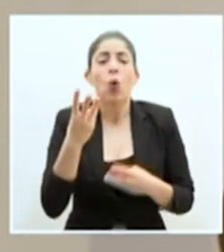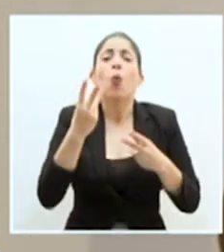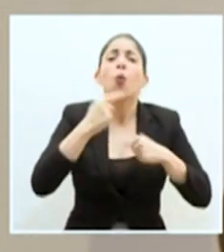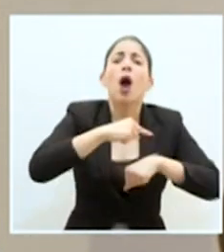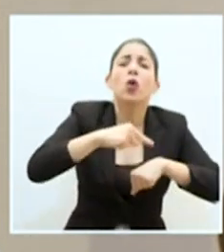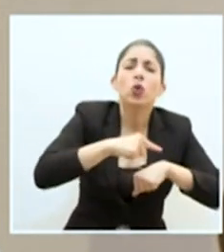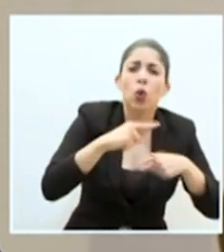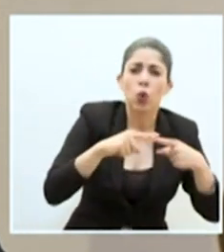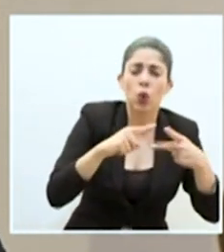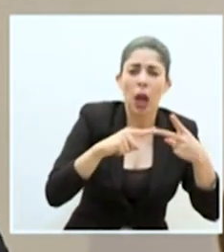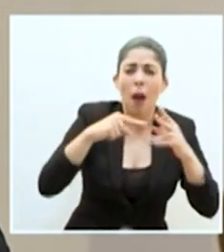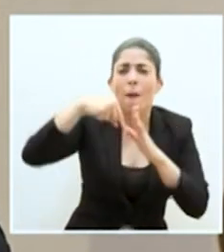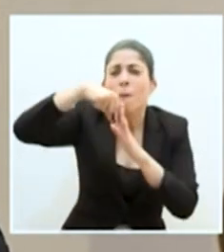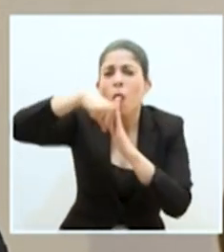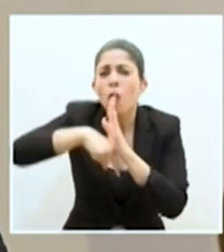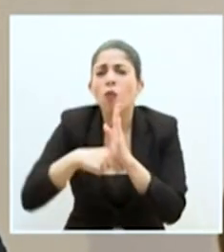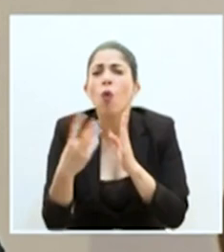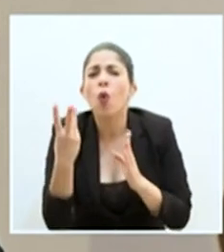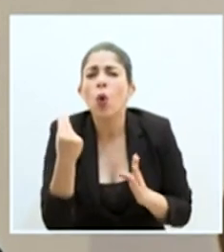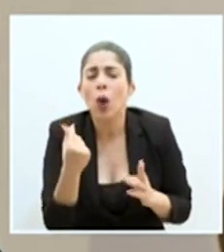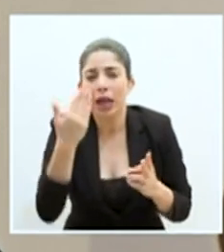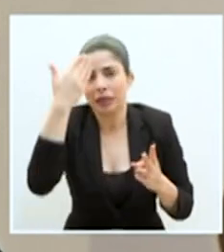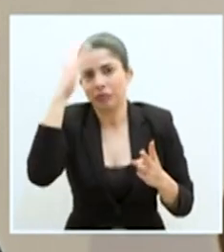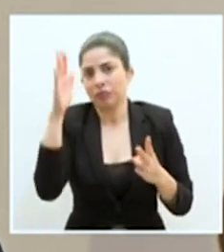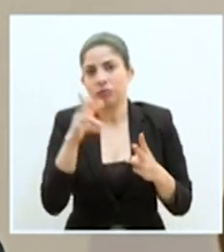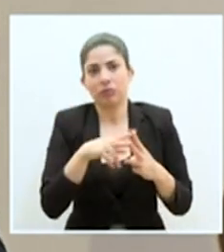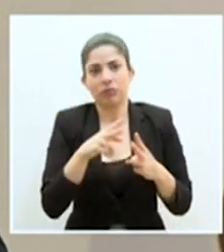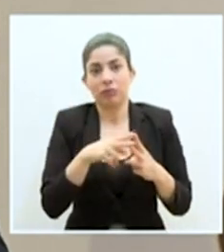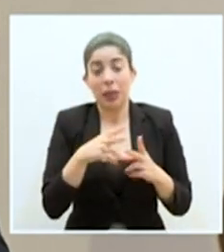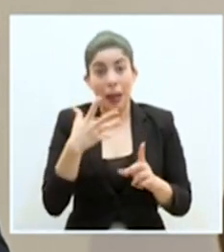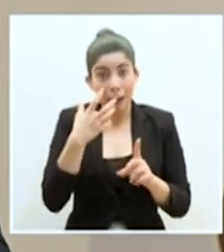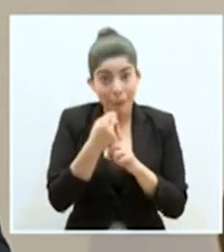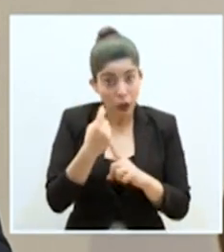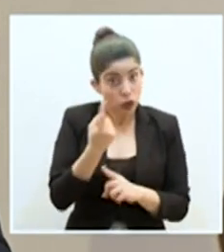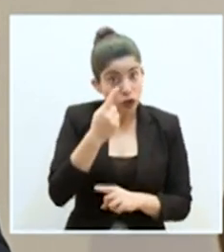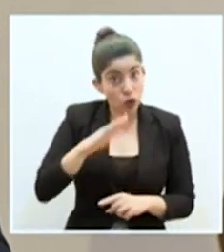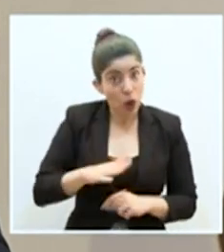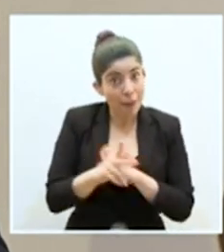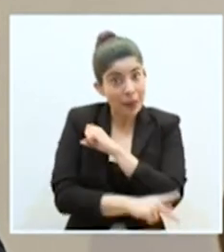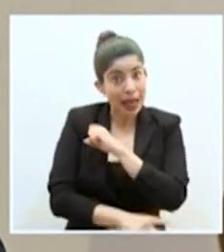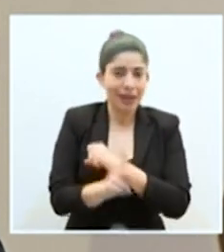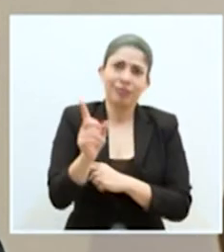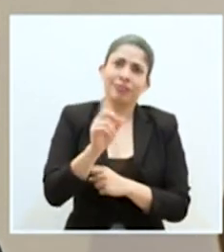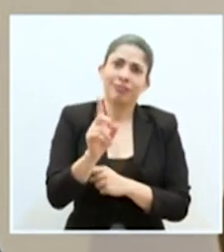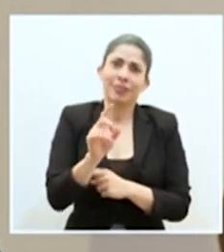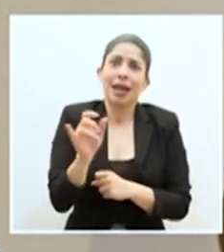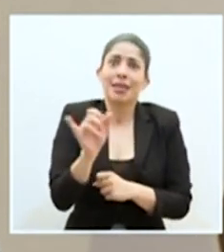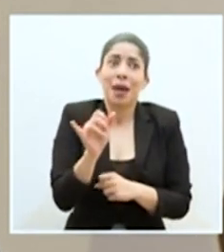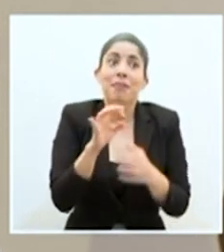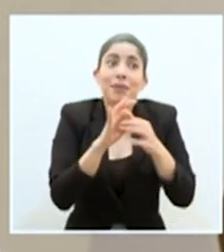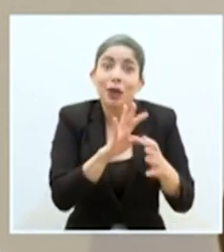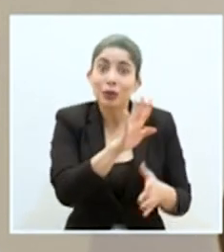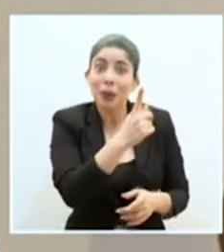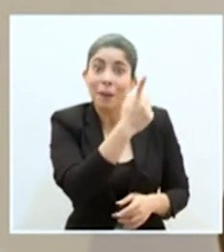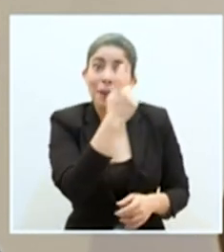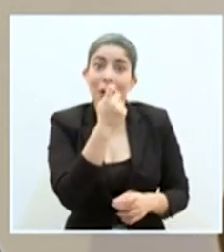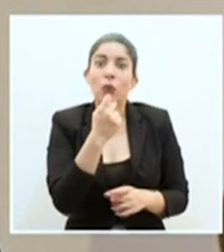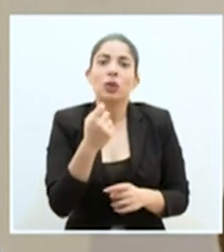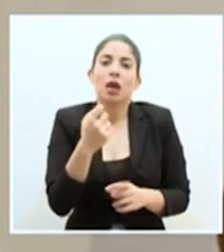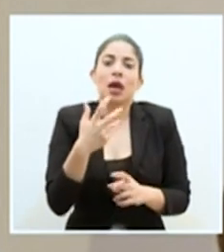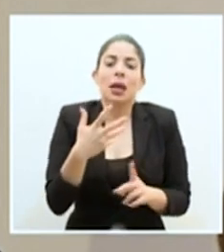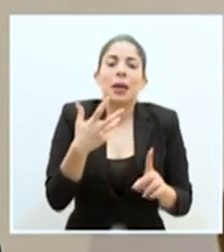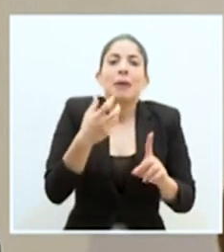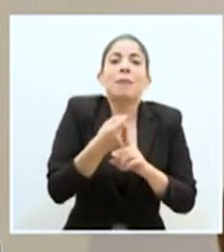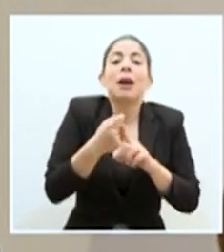qué tan profunda va a ser. Nos impacta no sólo lo que pase en nuestro país, sino aún más, para efectos de su pregunta, lo que pase